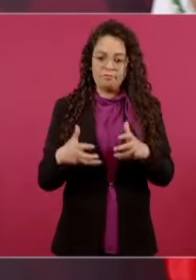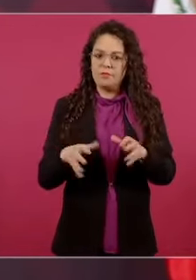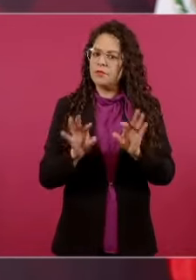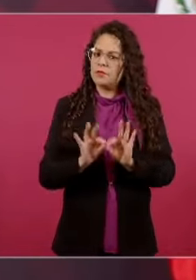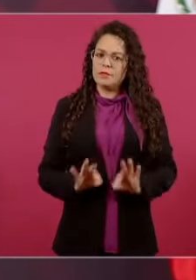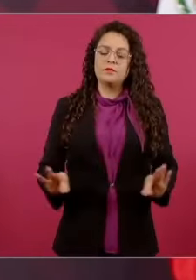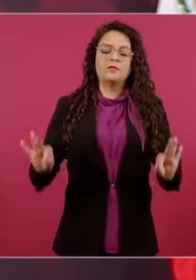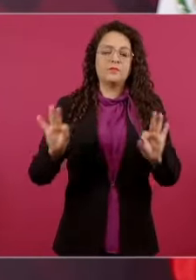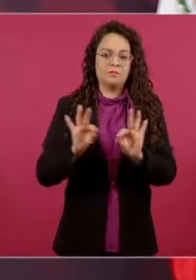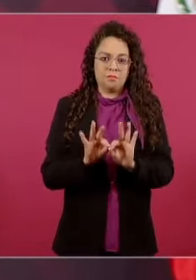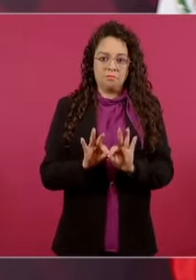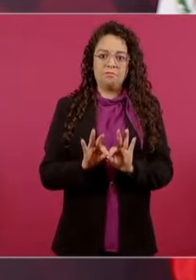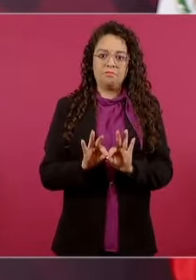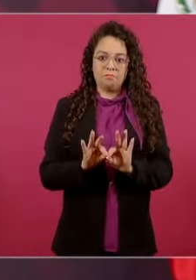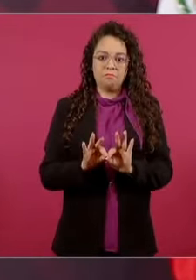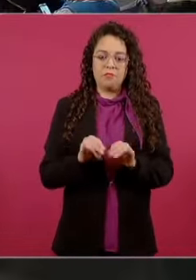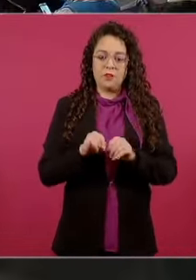que haya transparencia.